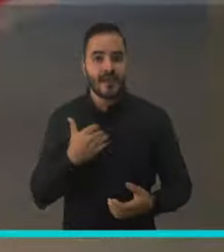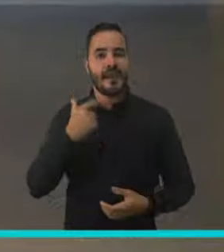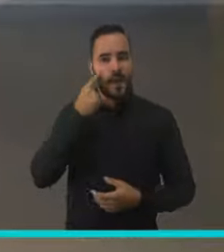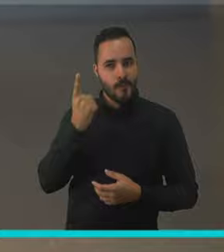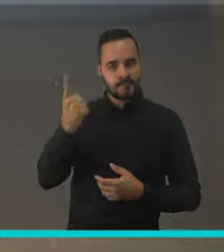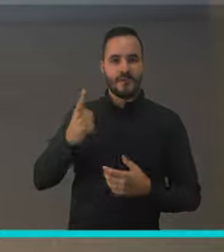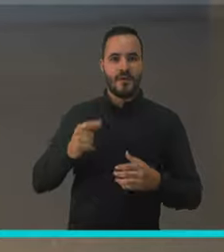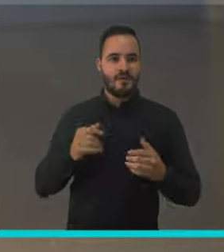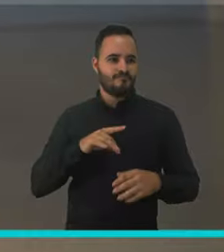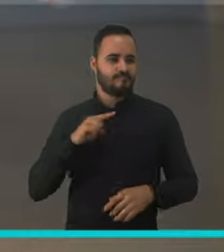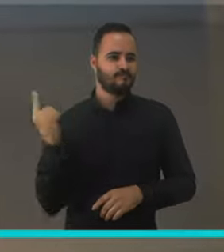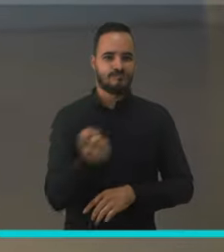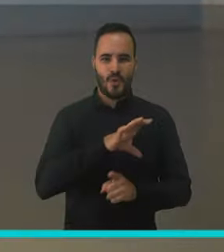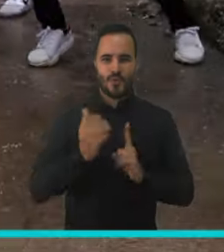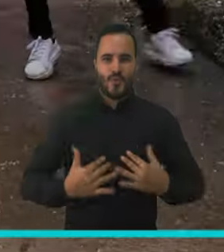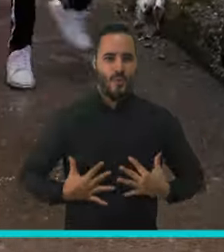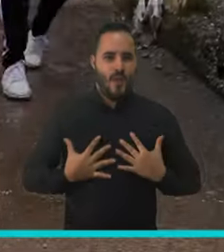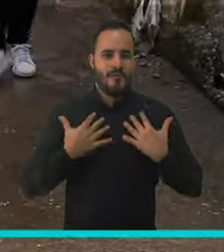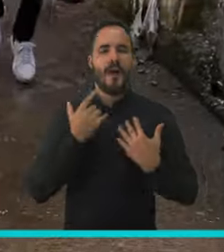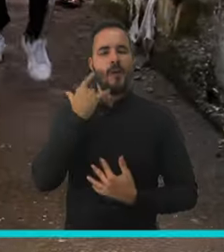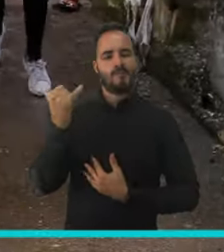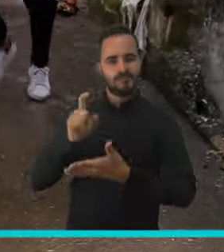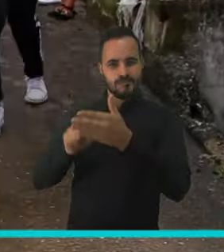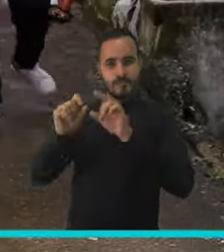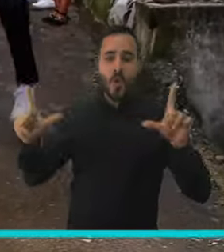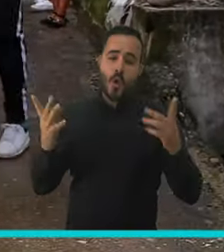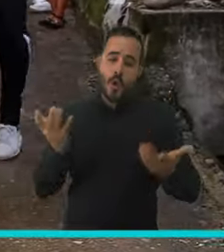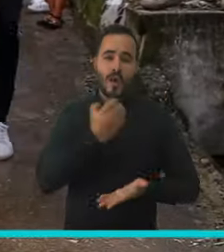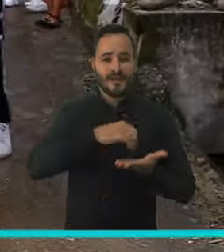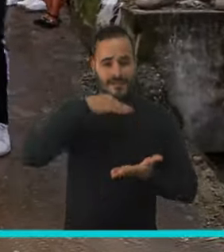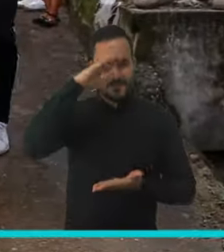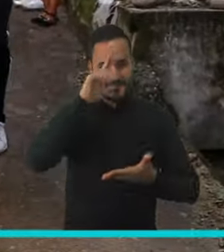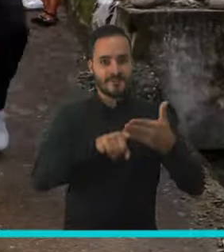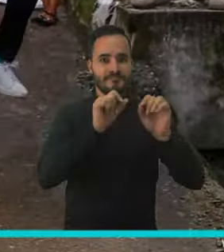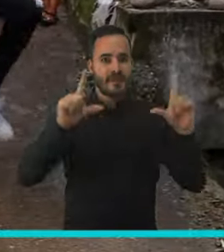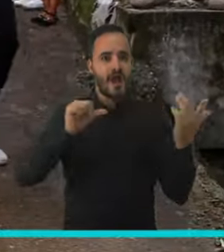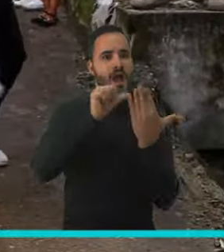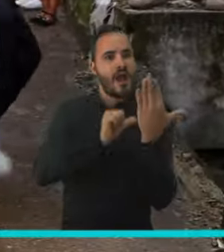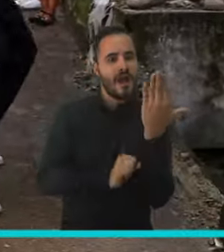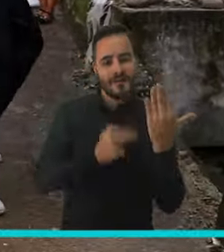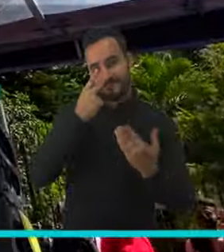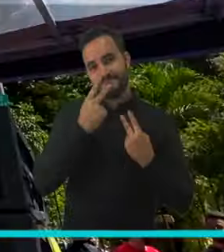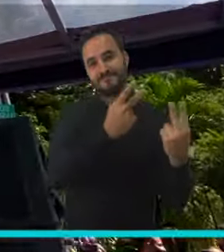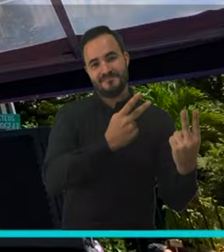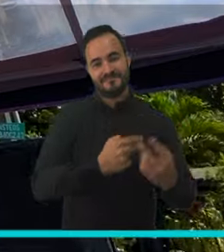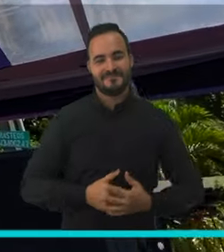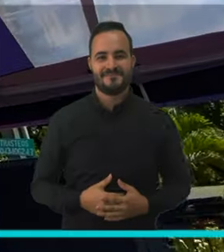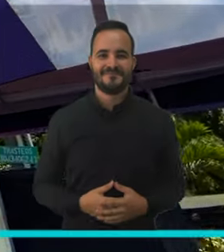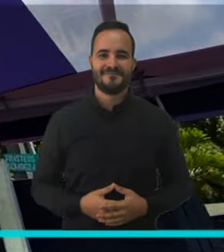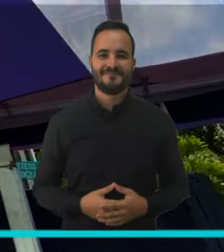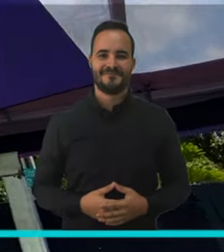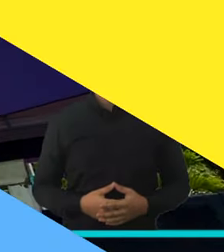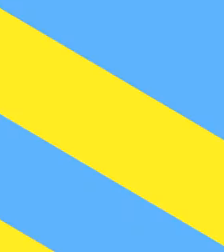las redes sociales de Nos Mueve la Cultura y en la página www.medellín.gov.co